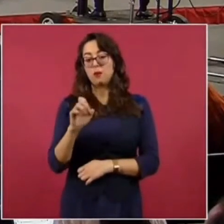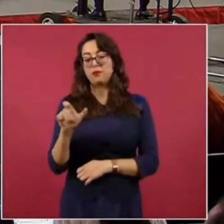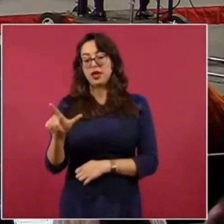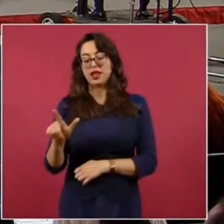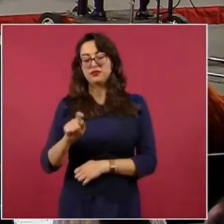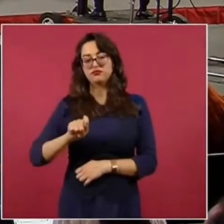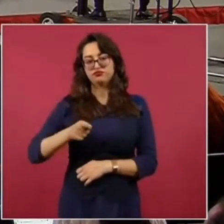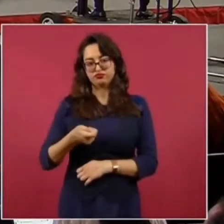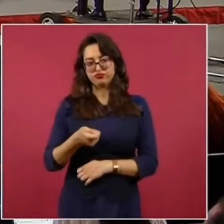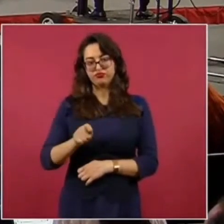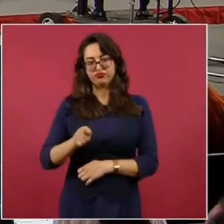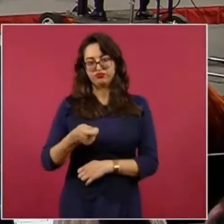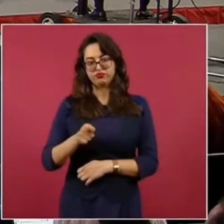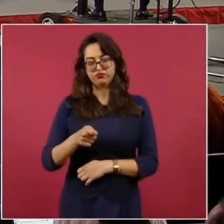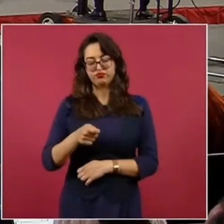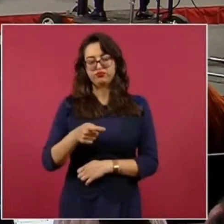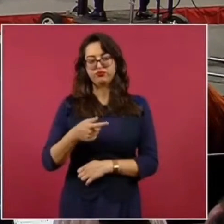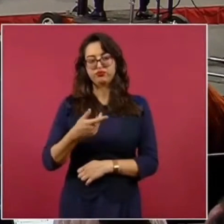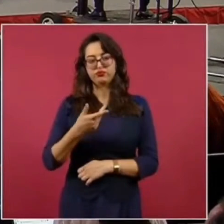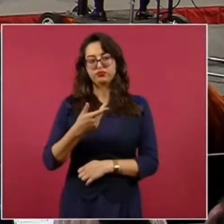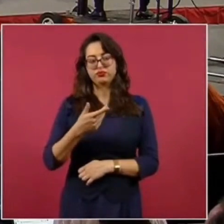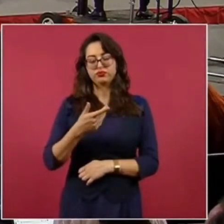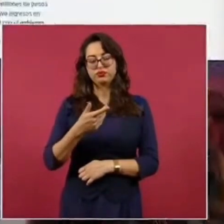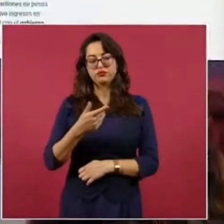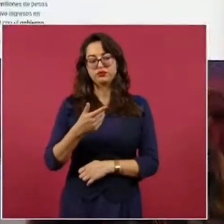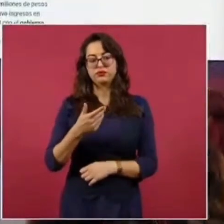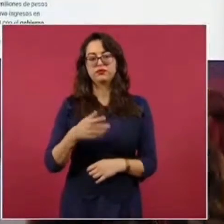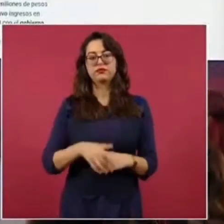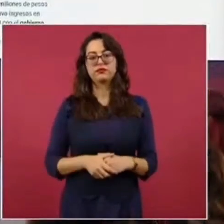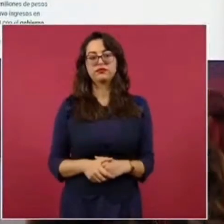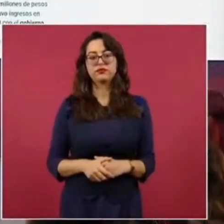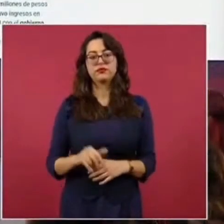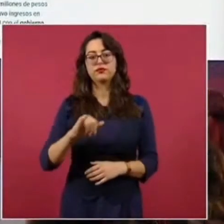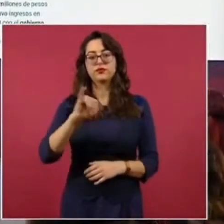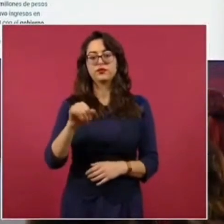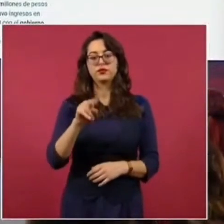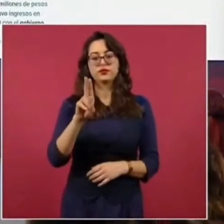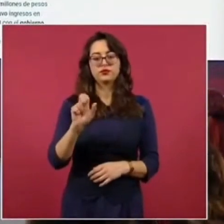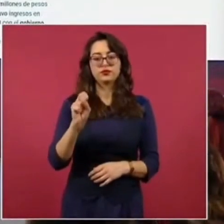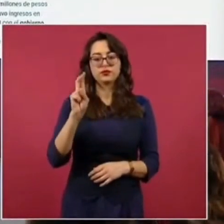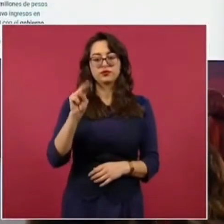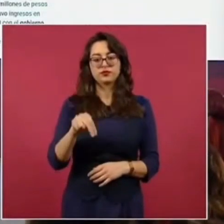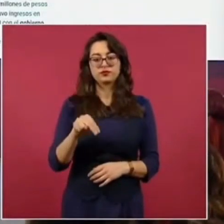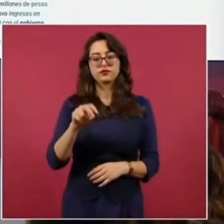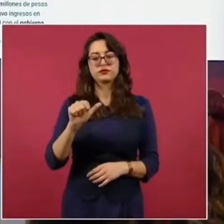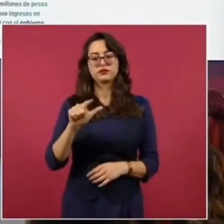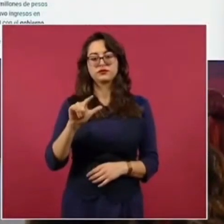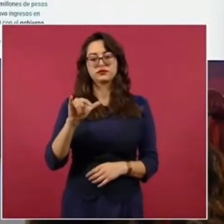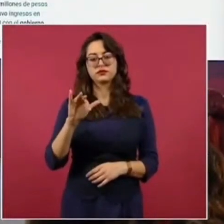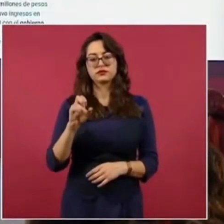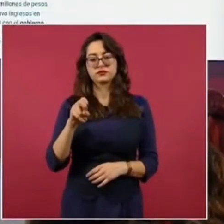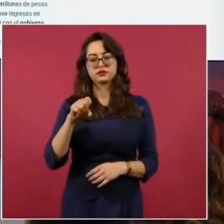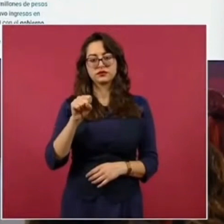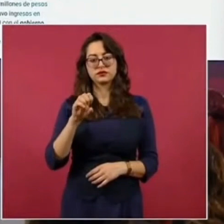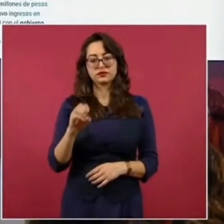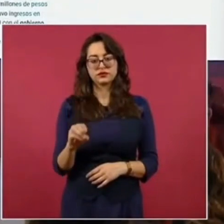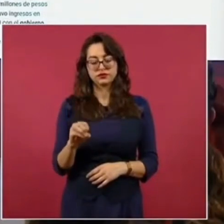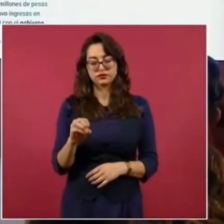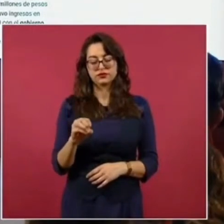Adrián Coppel Juan Alfonso Mejía López